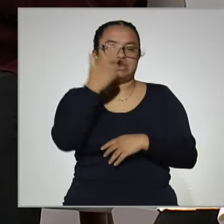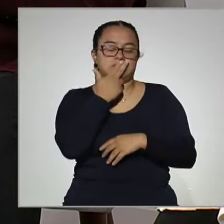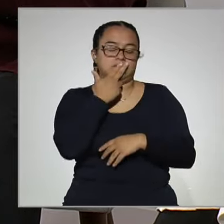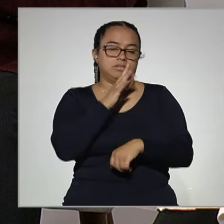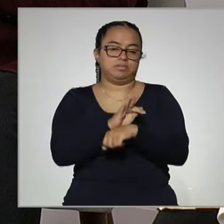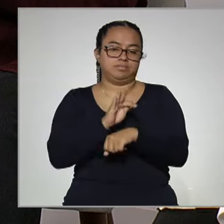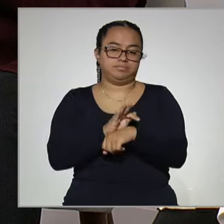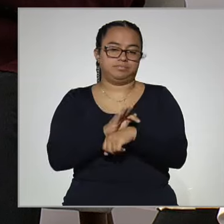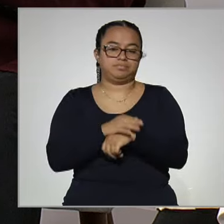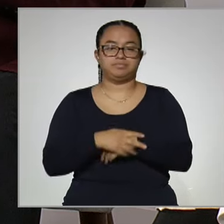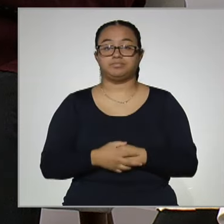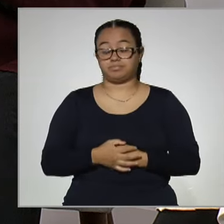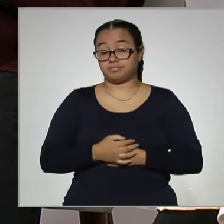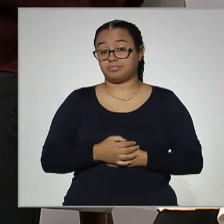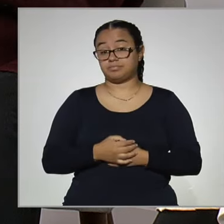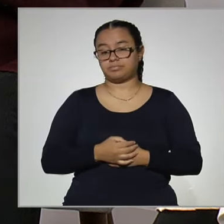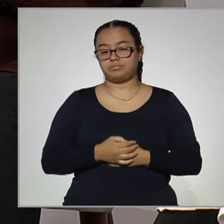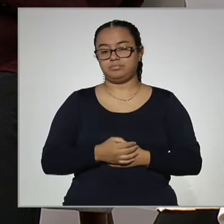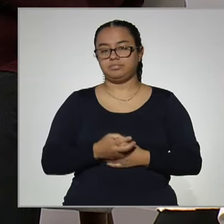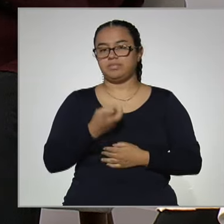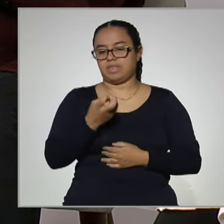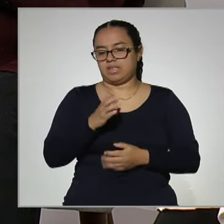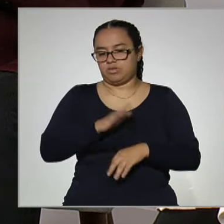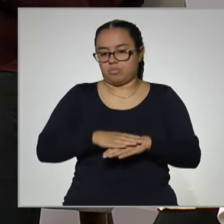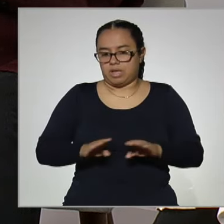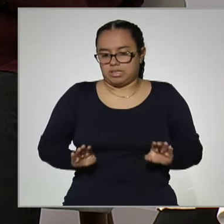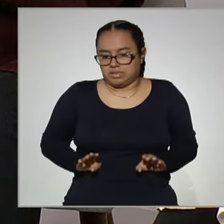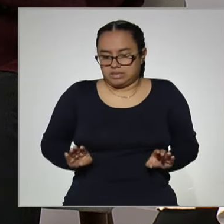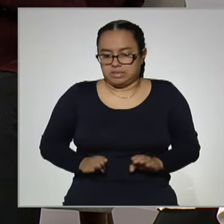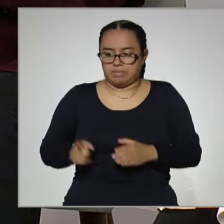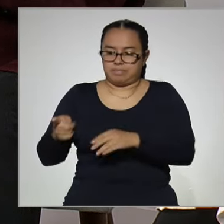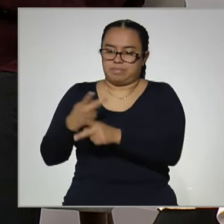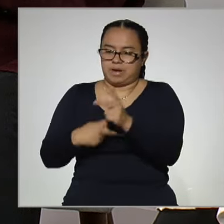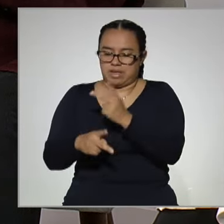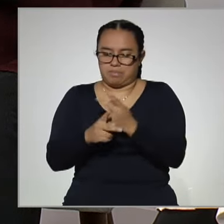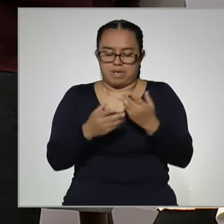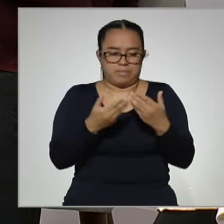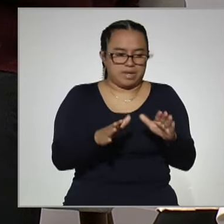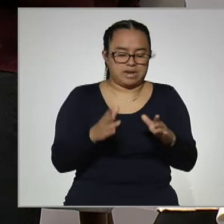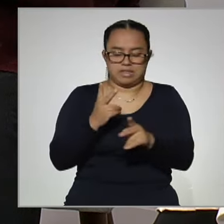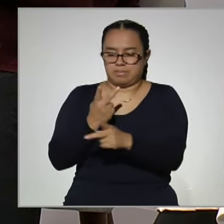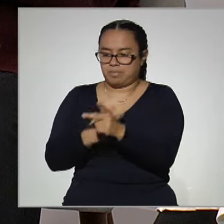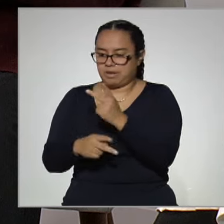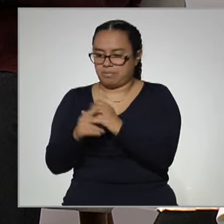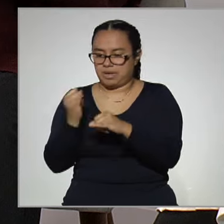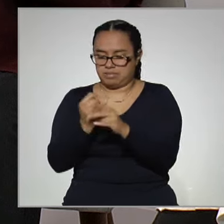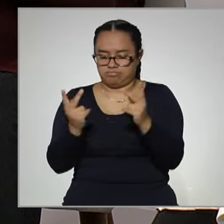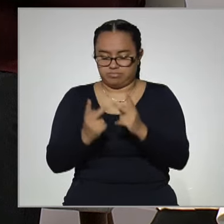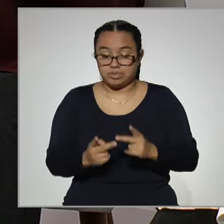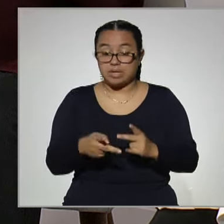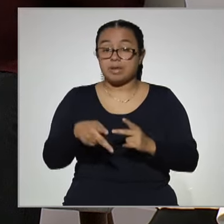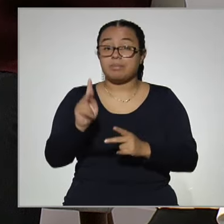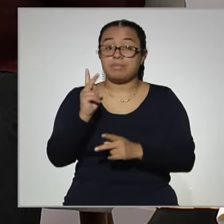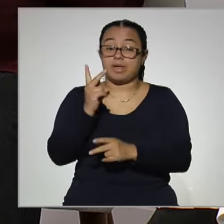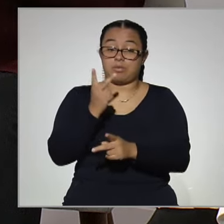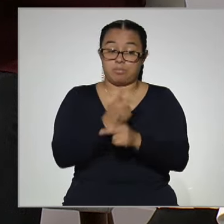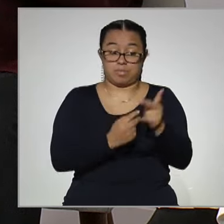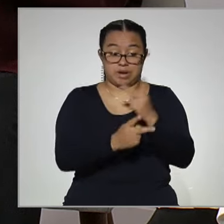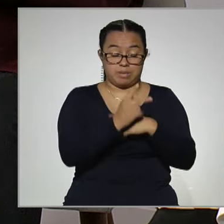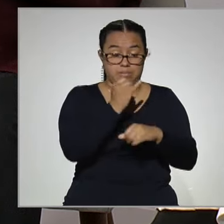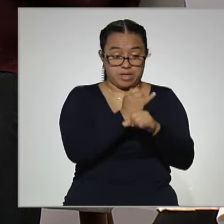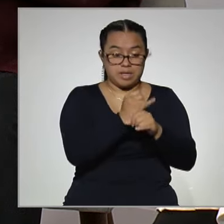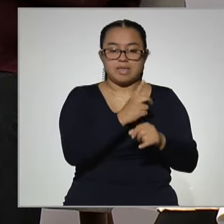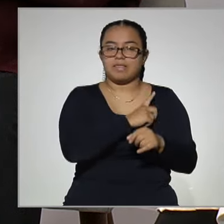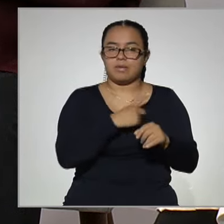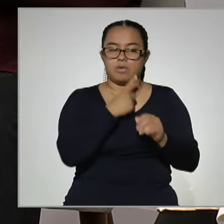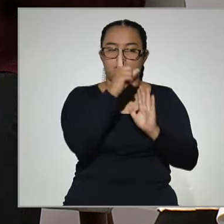los módulos. Esto es una característica que se comparte en prepa abierta y en prepa en línea. Solo que en prepa en línea sí tienen que ir mes